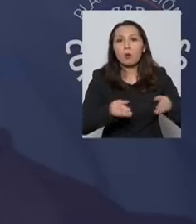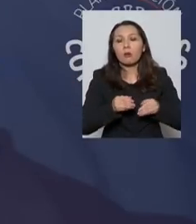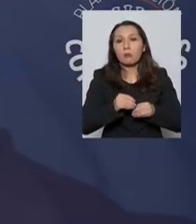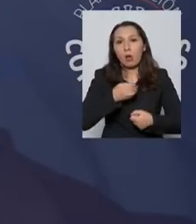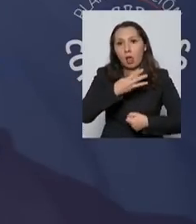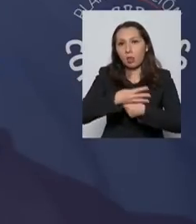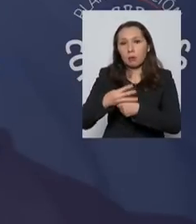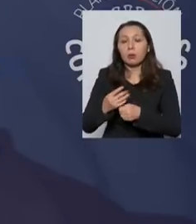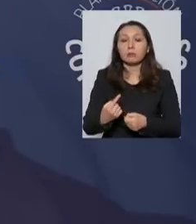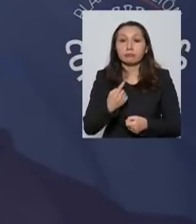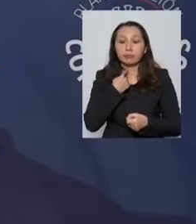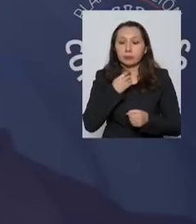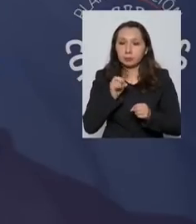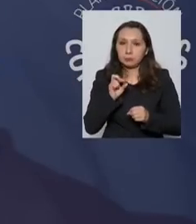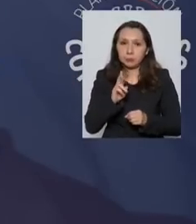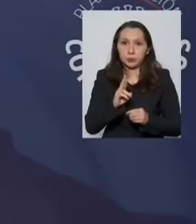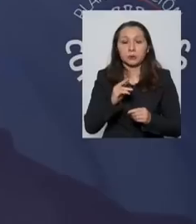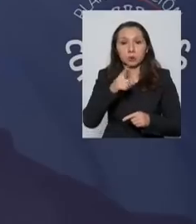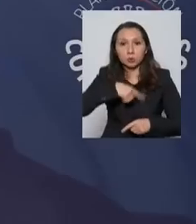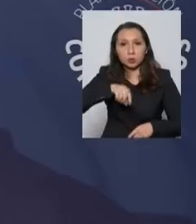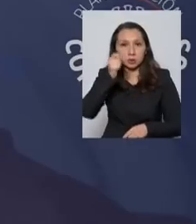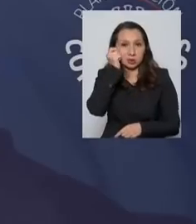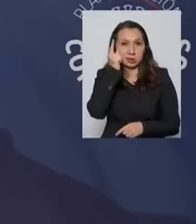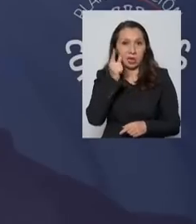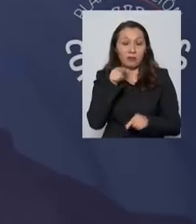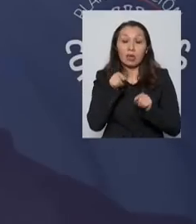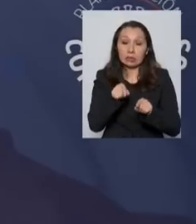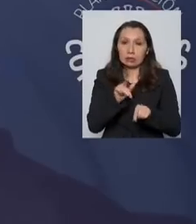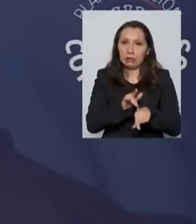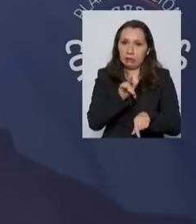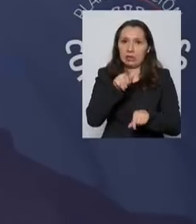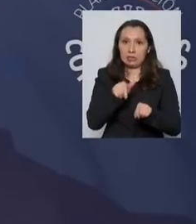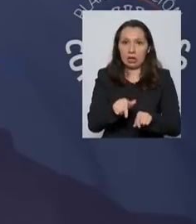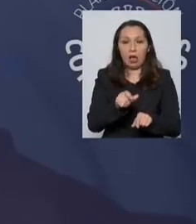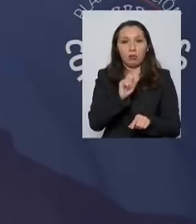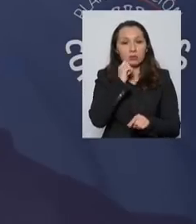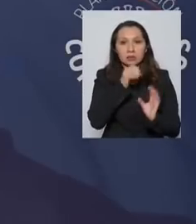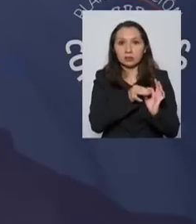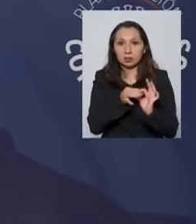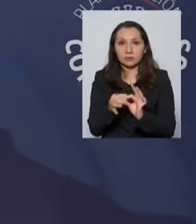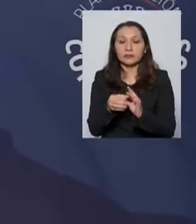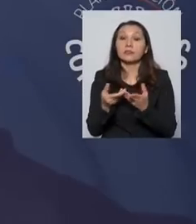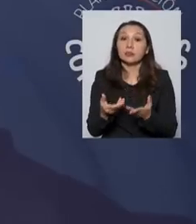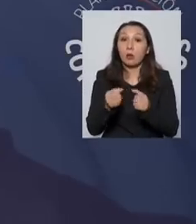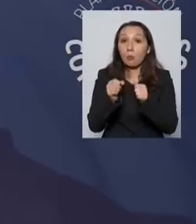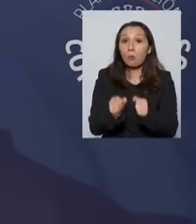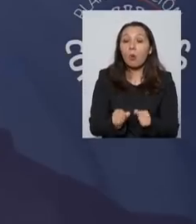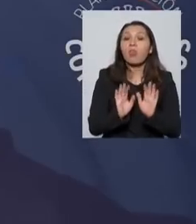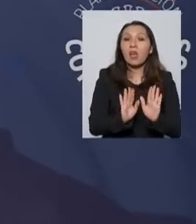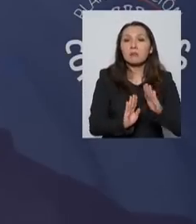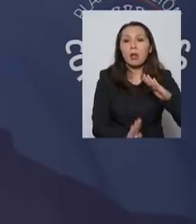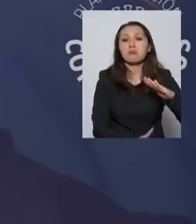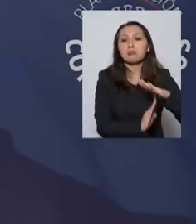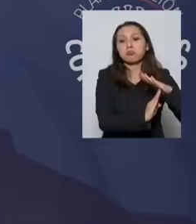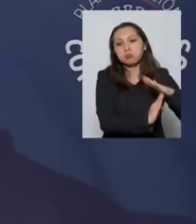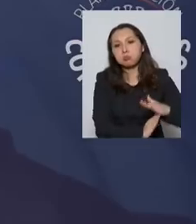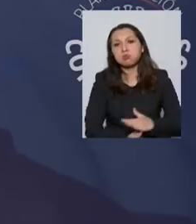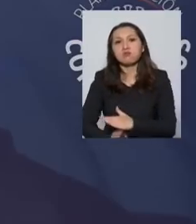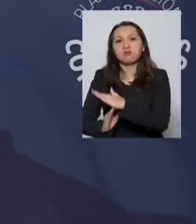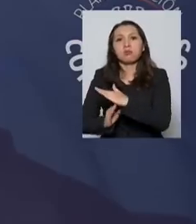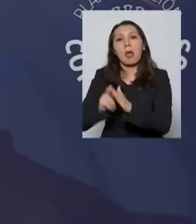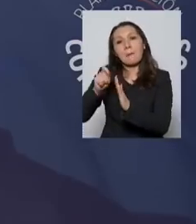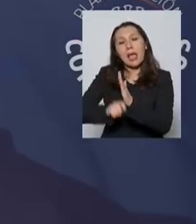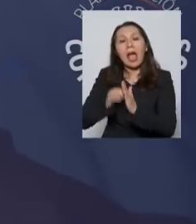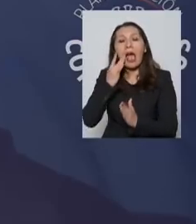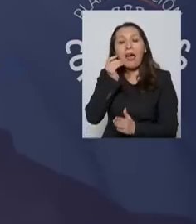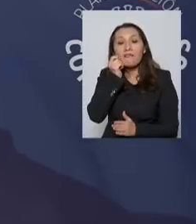mayores con las consecuencias que sabemos eso implica, y podían esperar, insisto, a este mes de